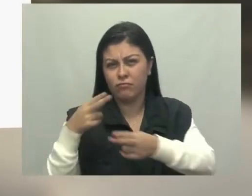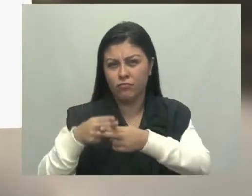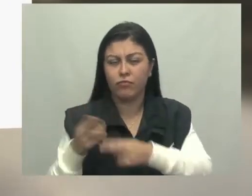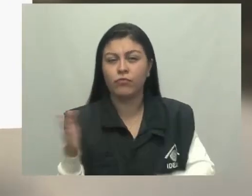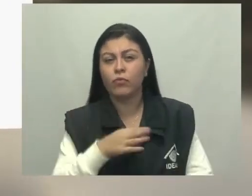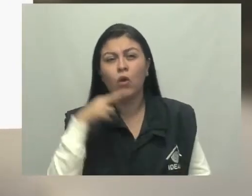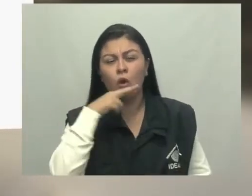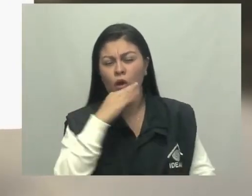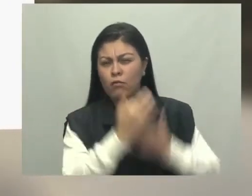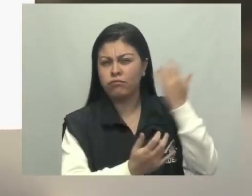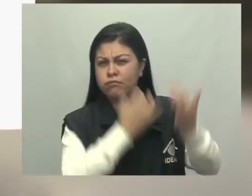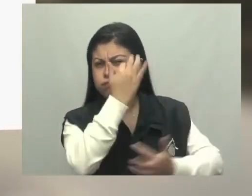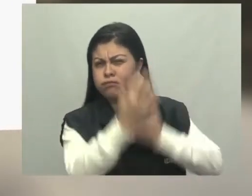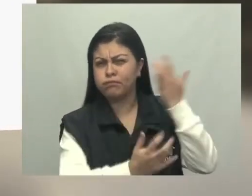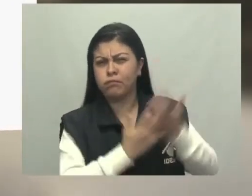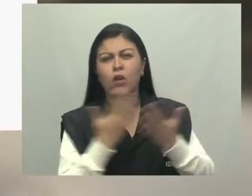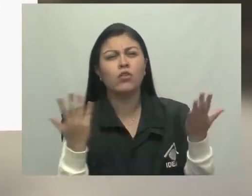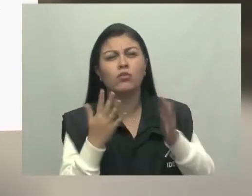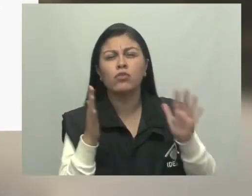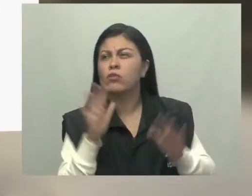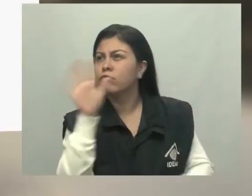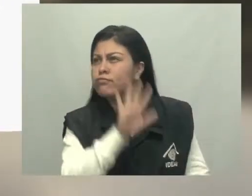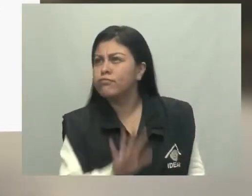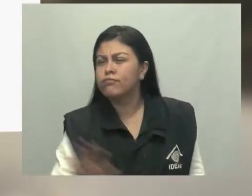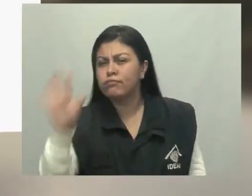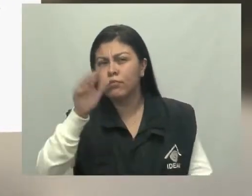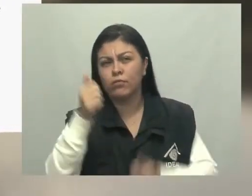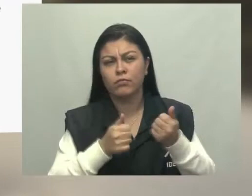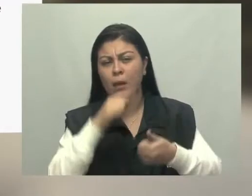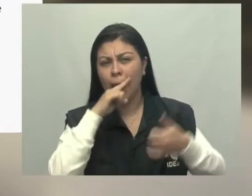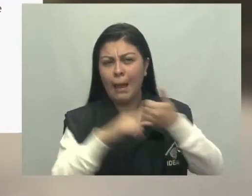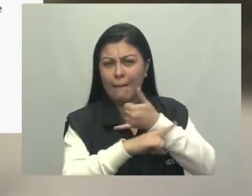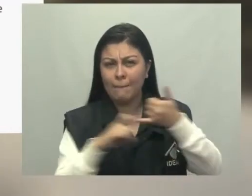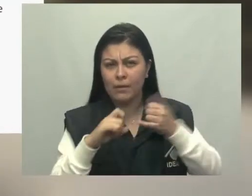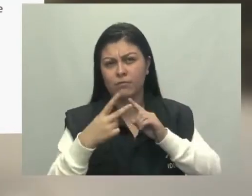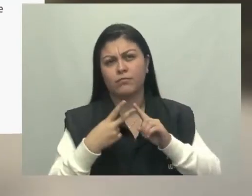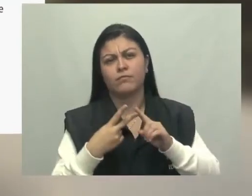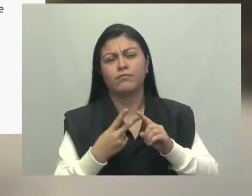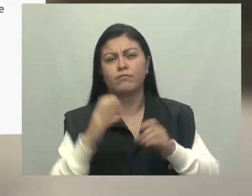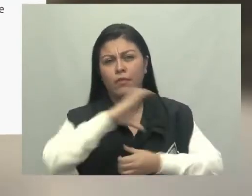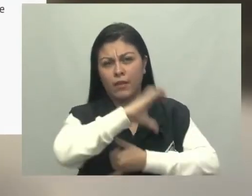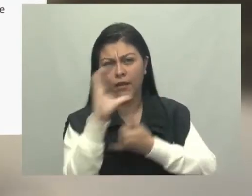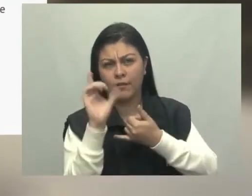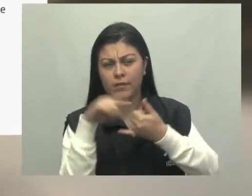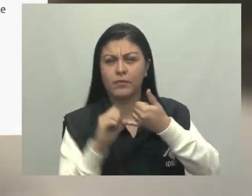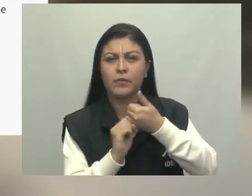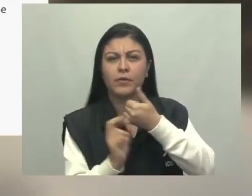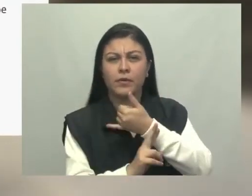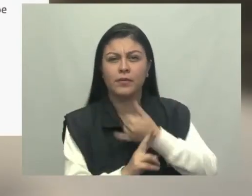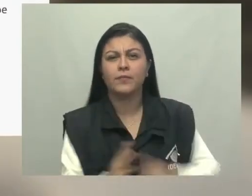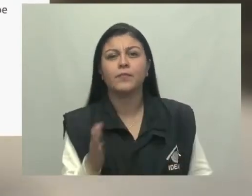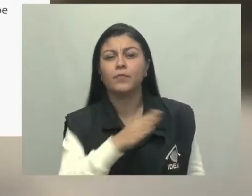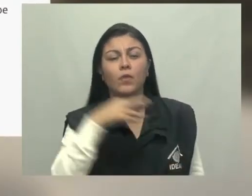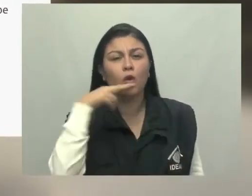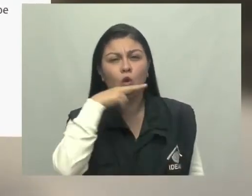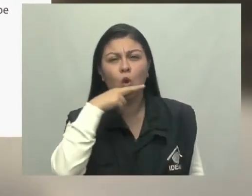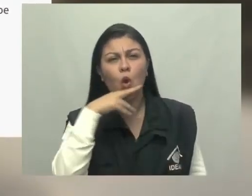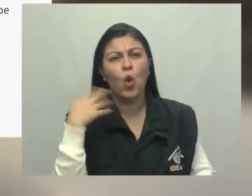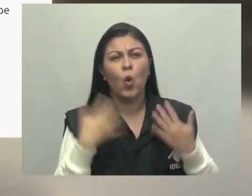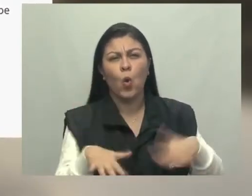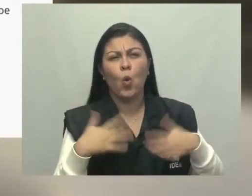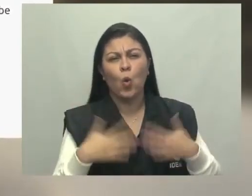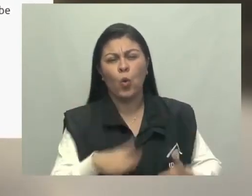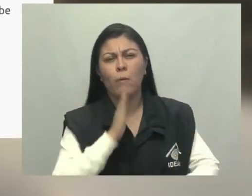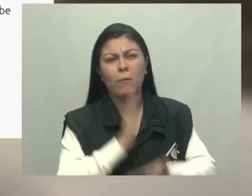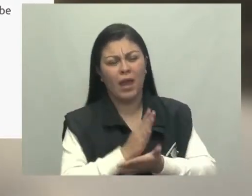amenaza de incendios forestales en algunas zonas ubicadas en las regiones de la Amazonía, el Caribe colombiano y la Orinoquía. Alerta roja por